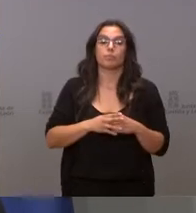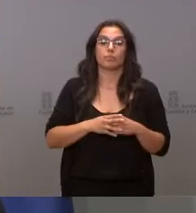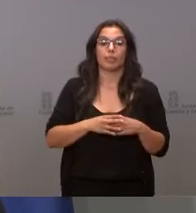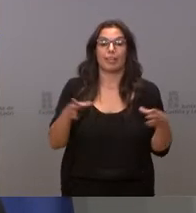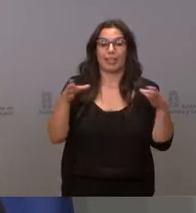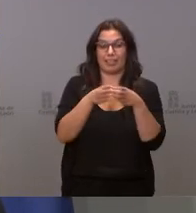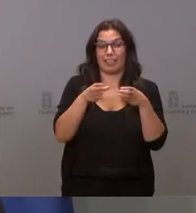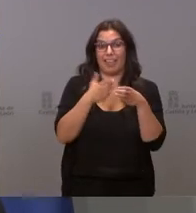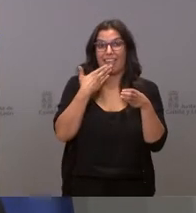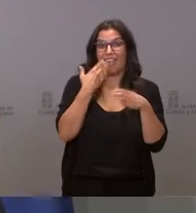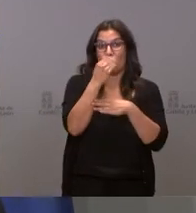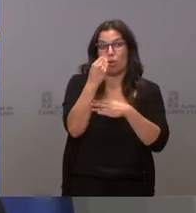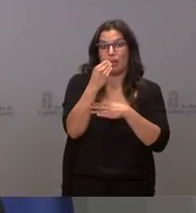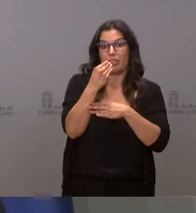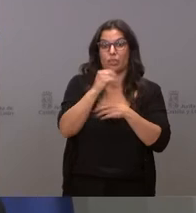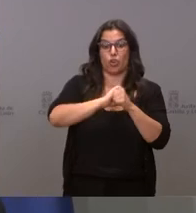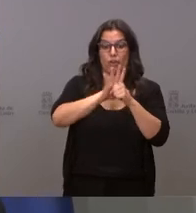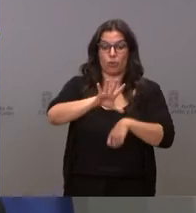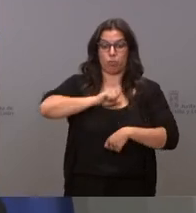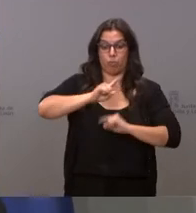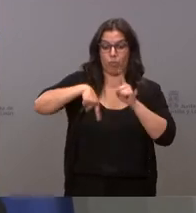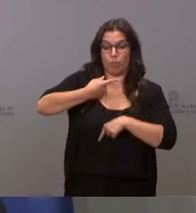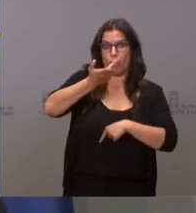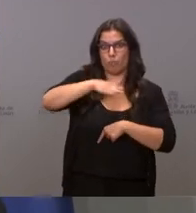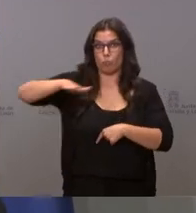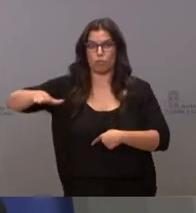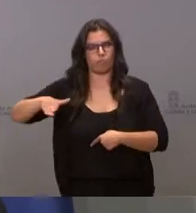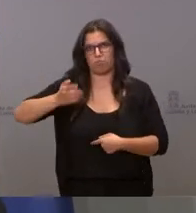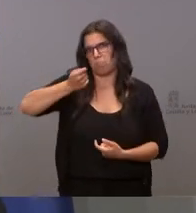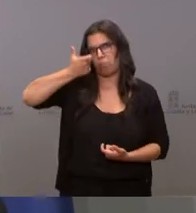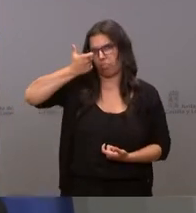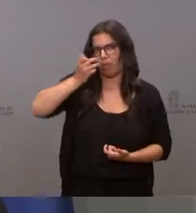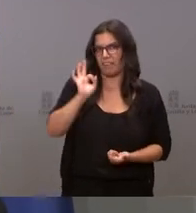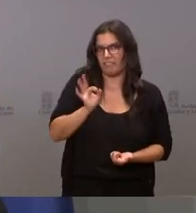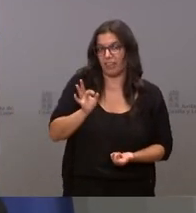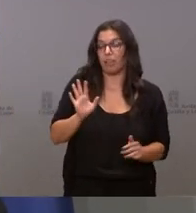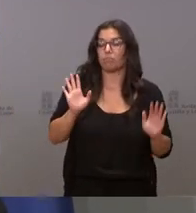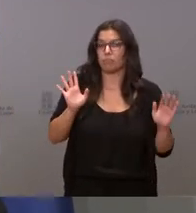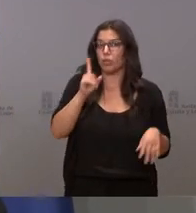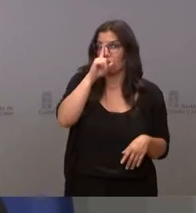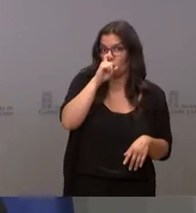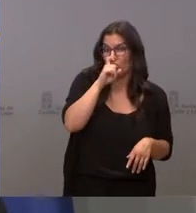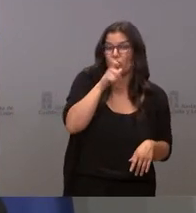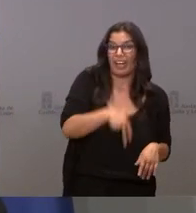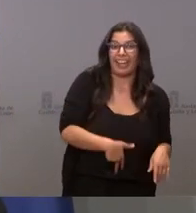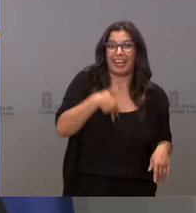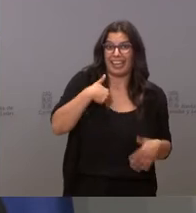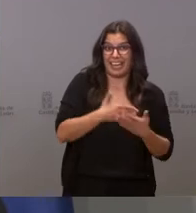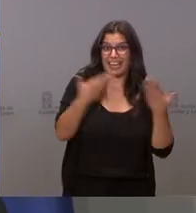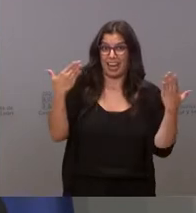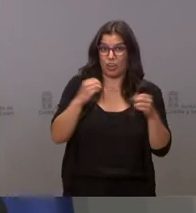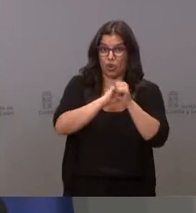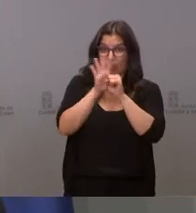grupo de edad es escasa, es muy escasa. Pero he de recordar que en el conjunto de la pandemia,